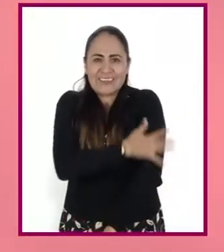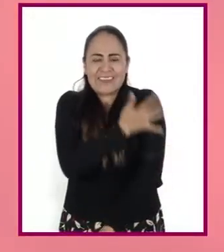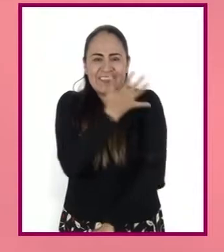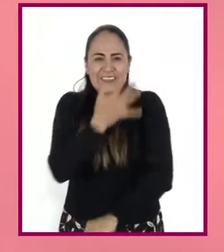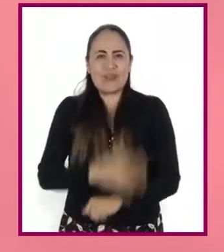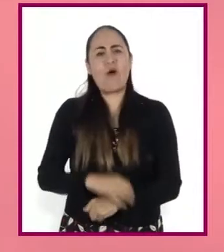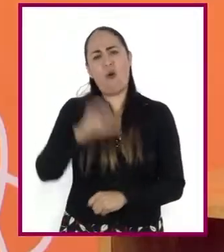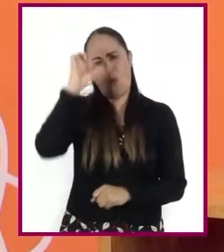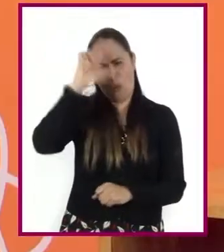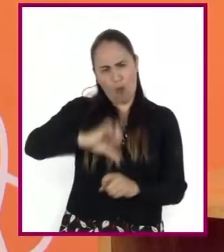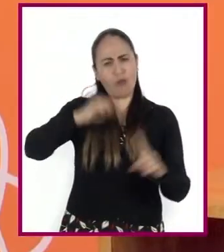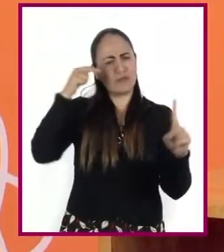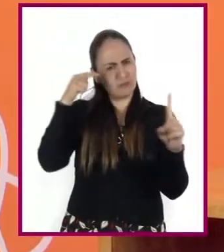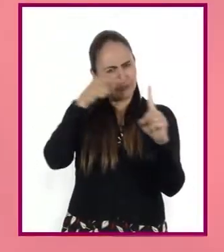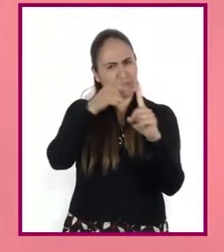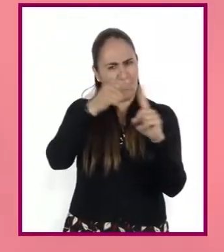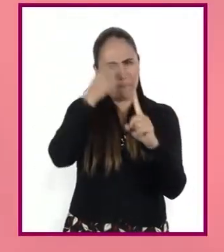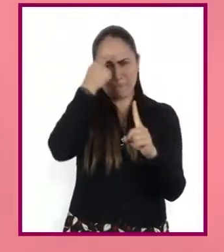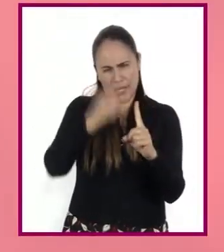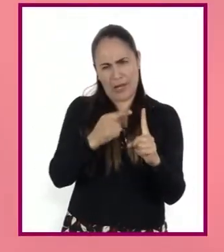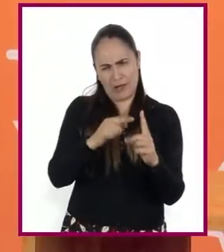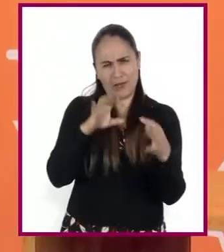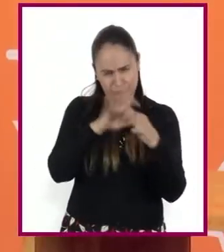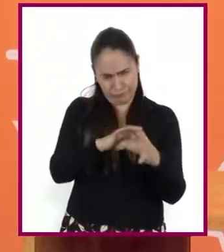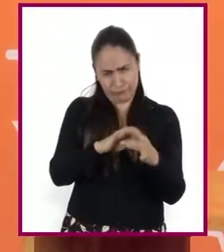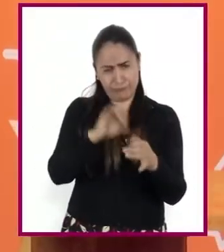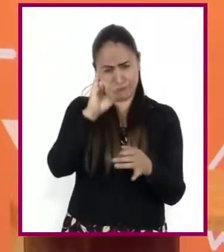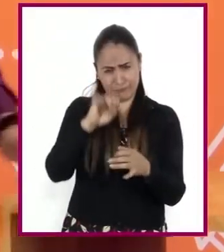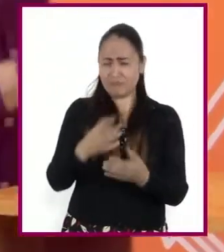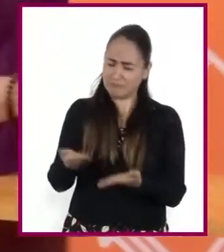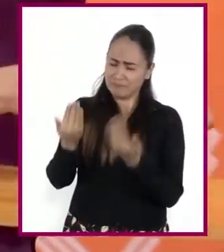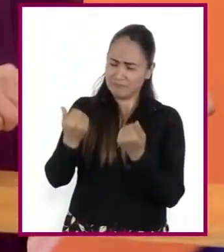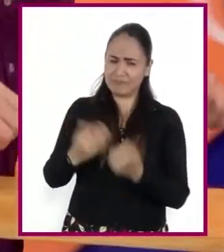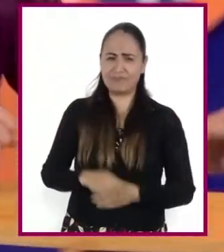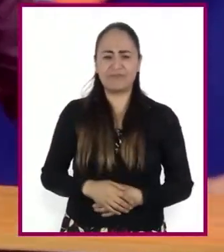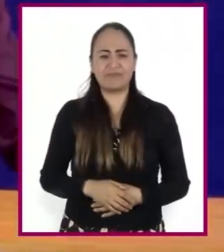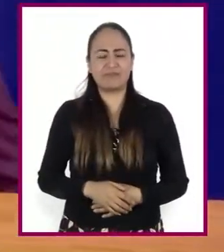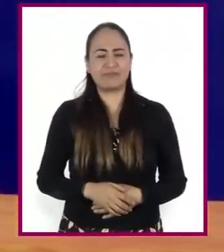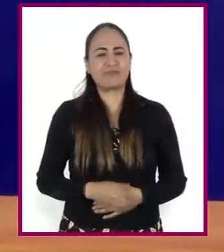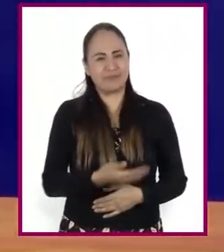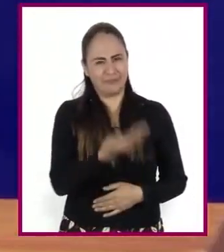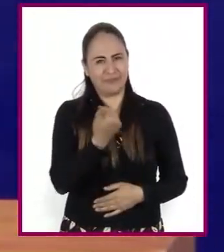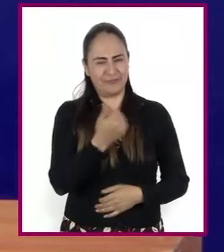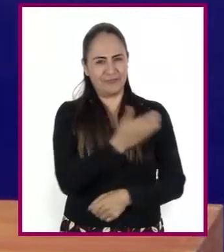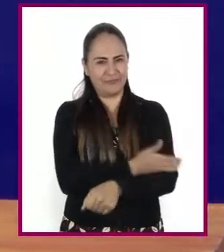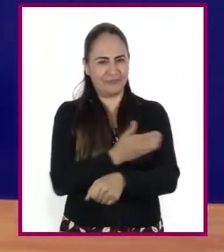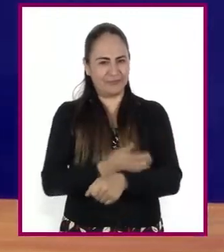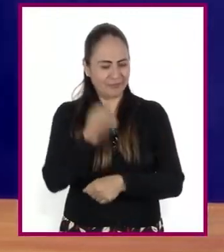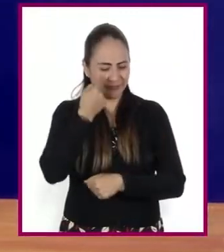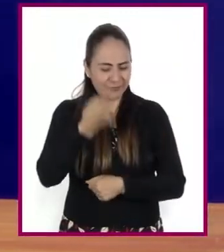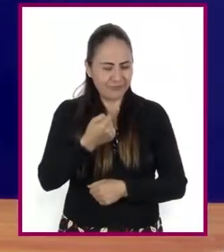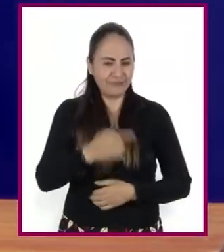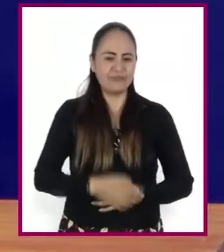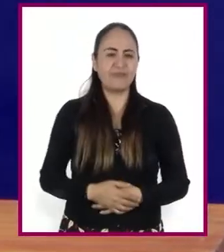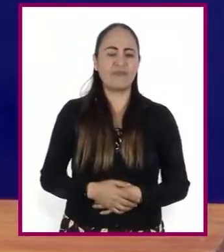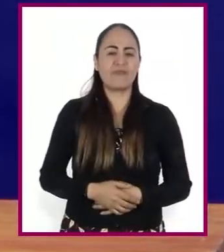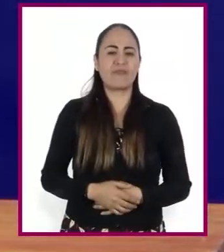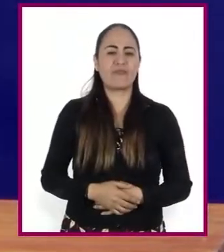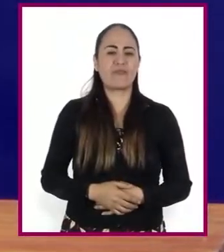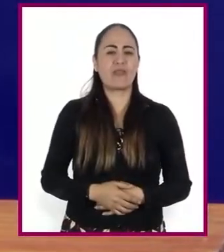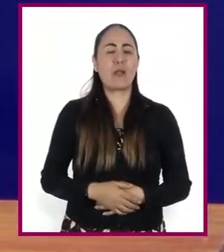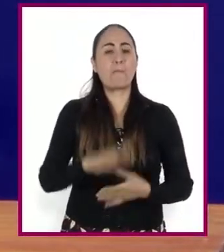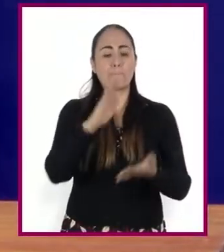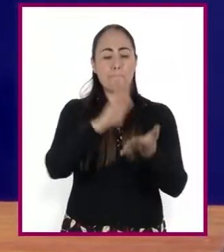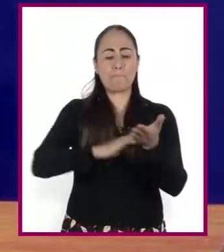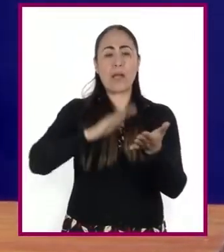relaciona con el propósito de esta sesión. ¡Adelante! Mire, acompáñenme. En cada una de las